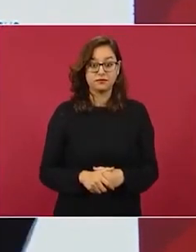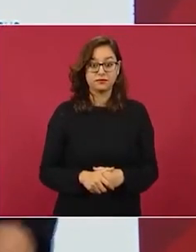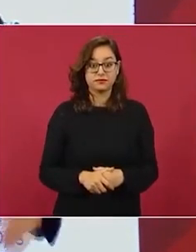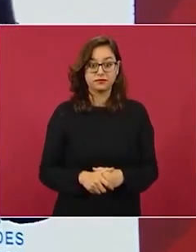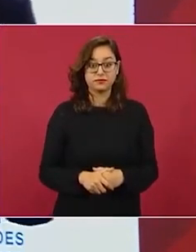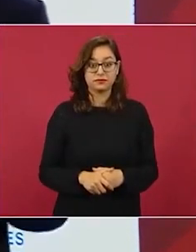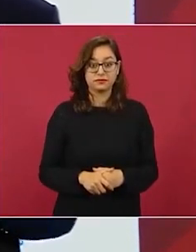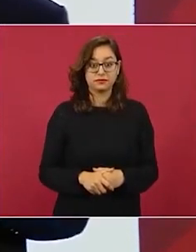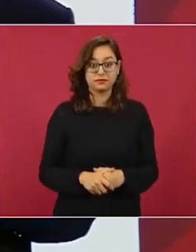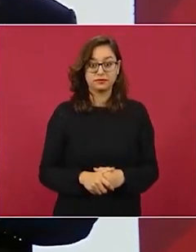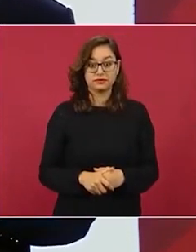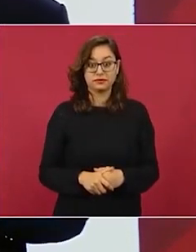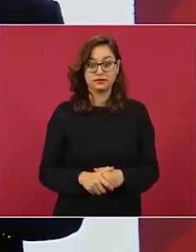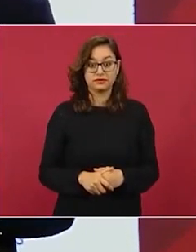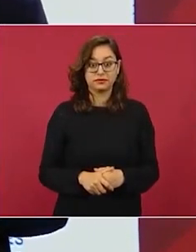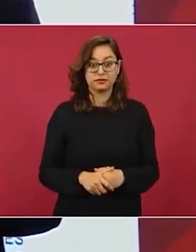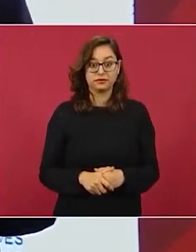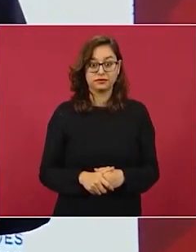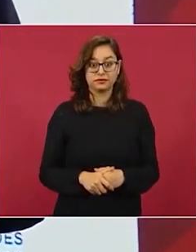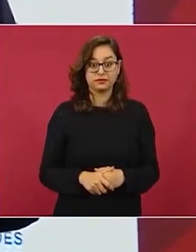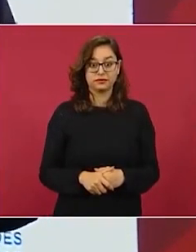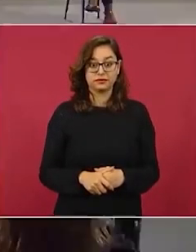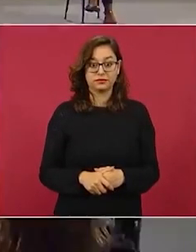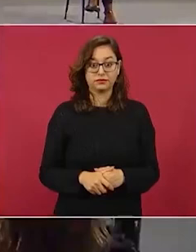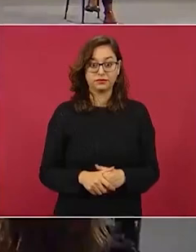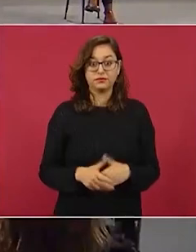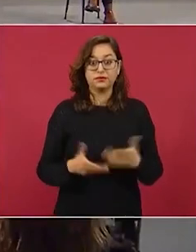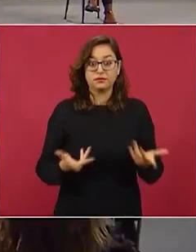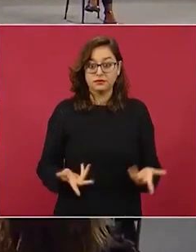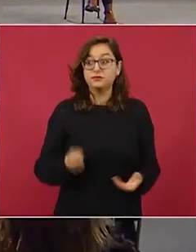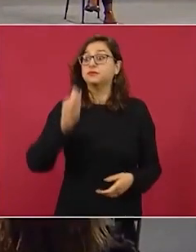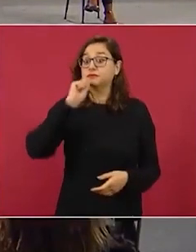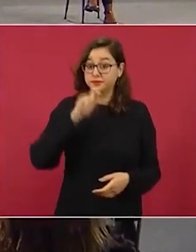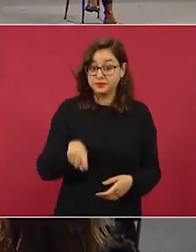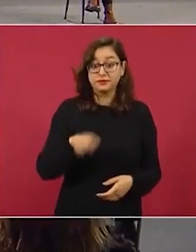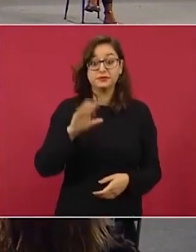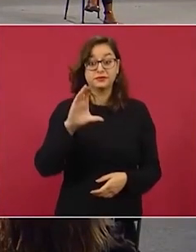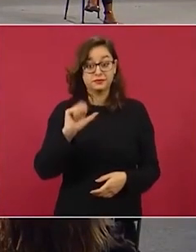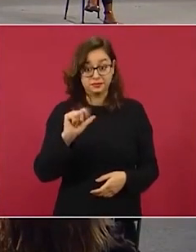Pero esto lo hace también Calderón,